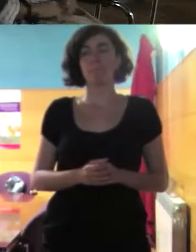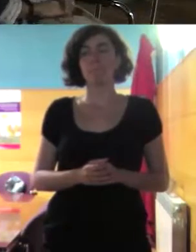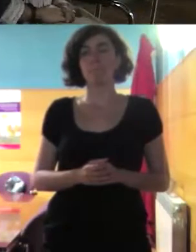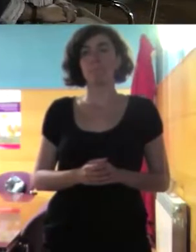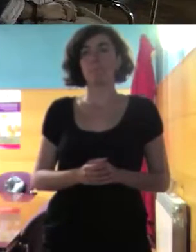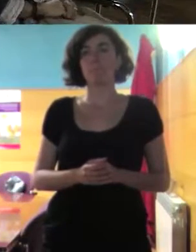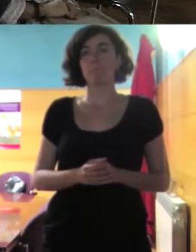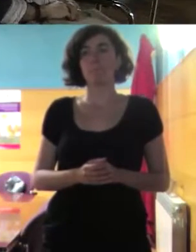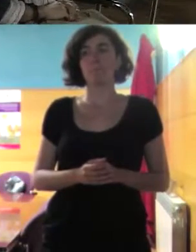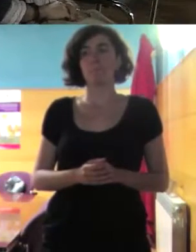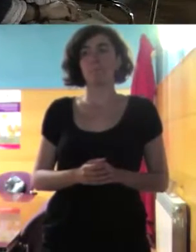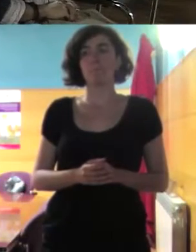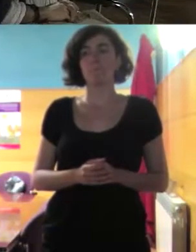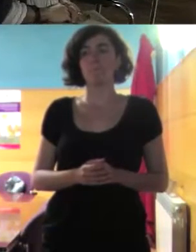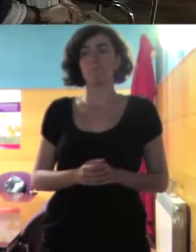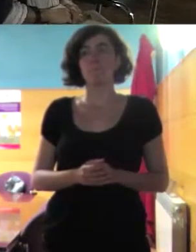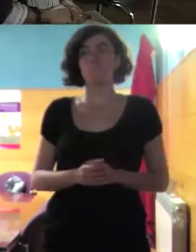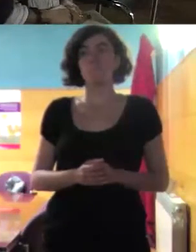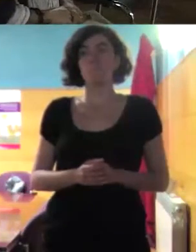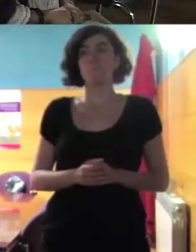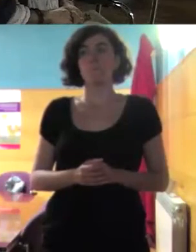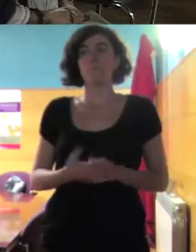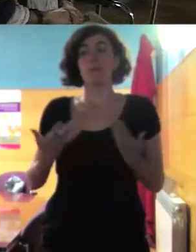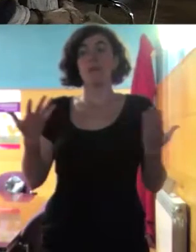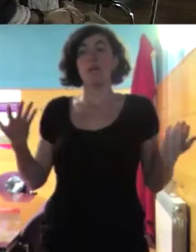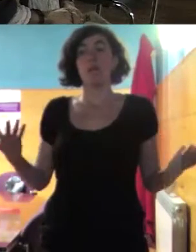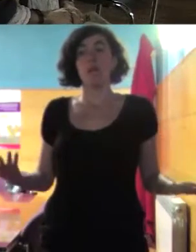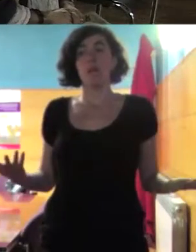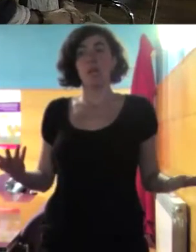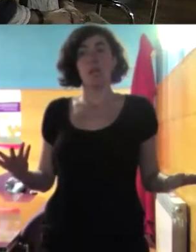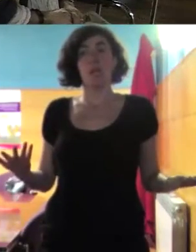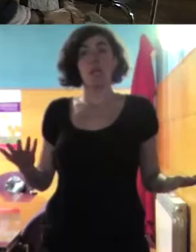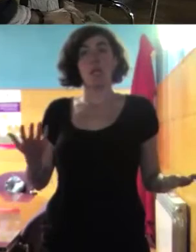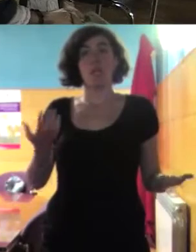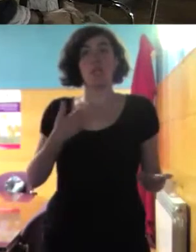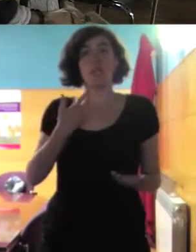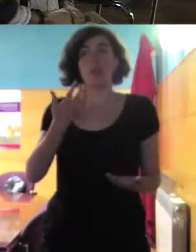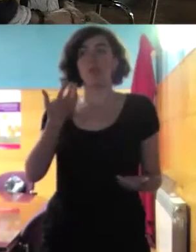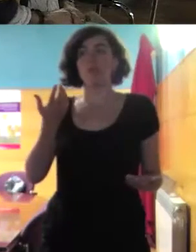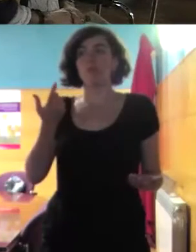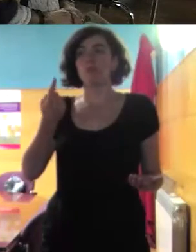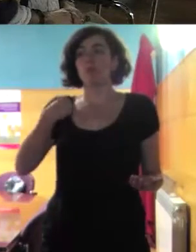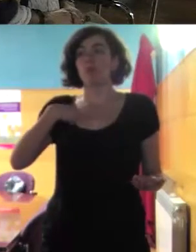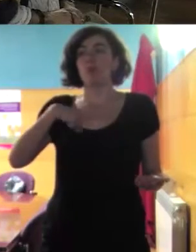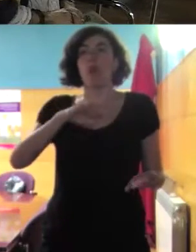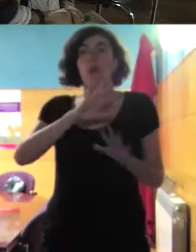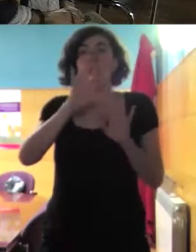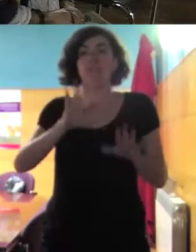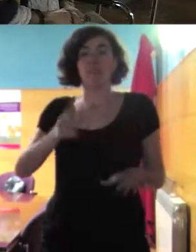de abrir opciones a la gente que en esta cultura también está imaginada porque es